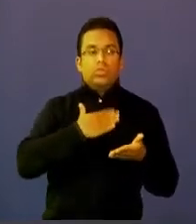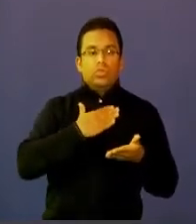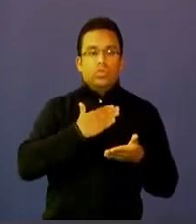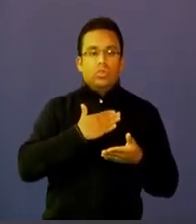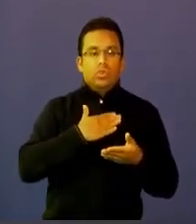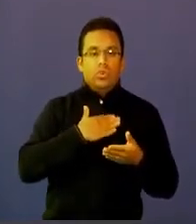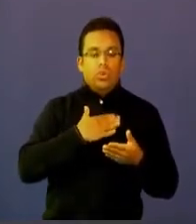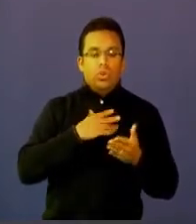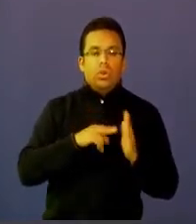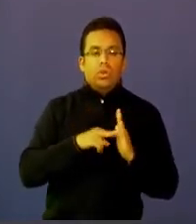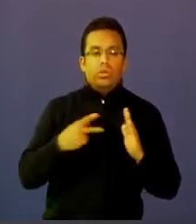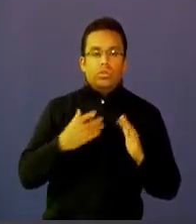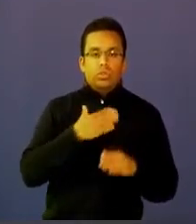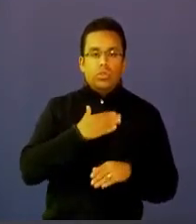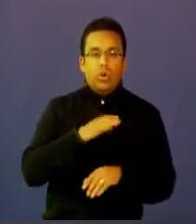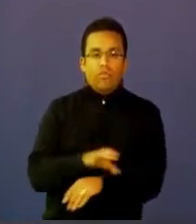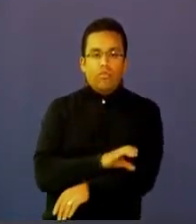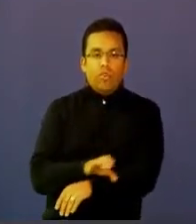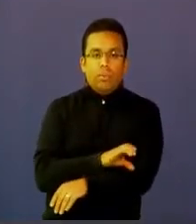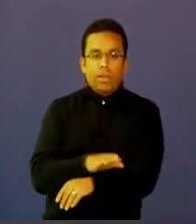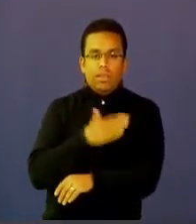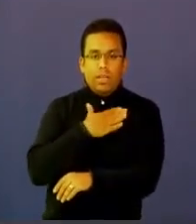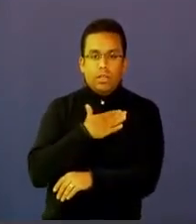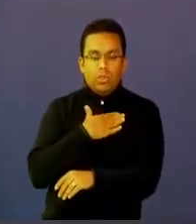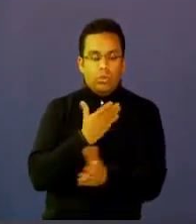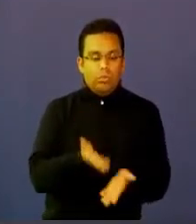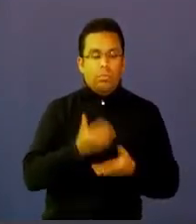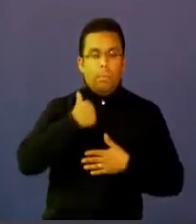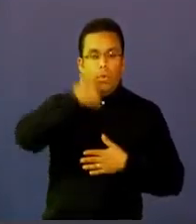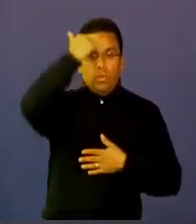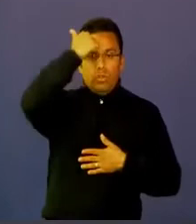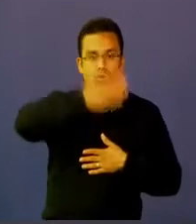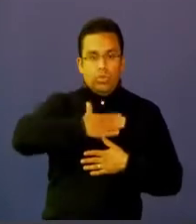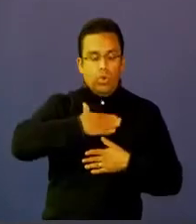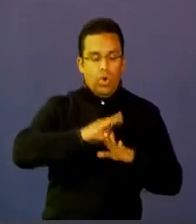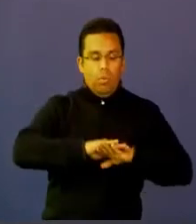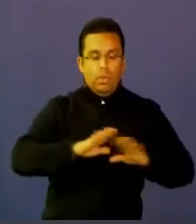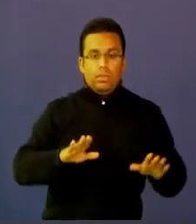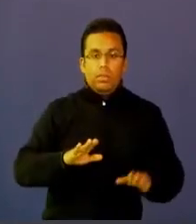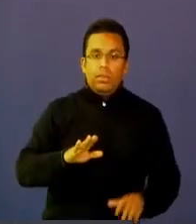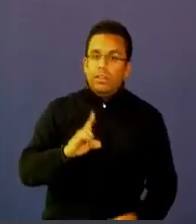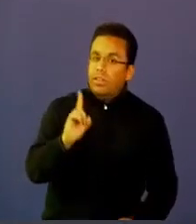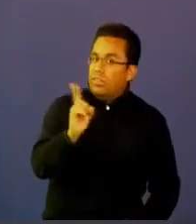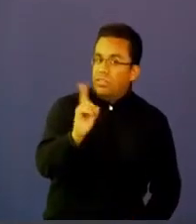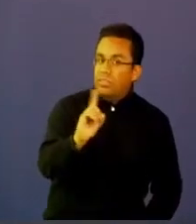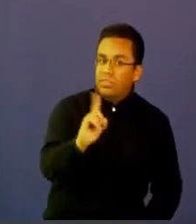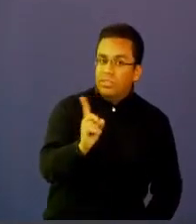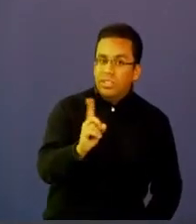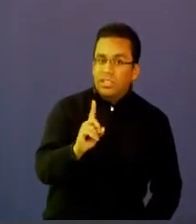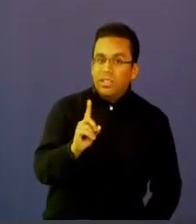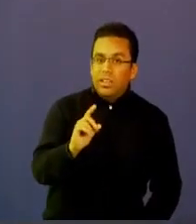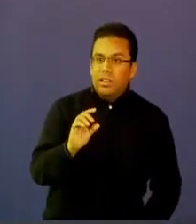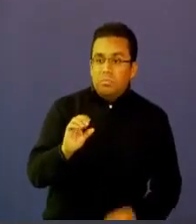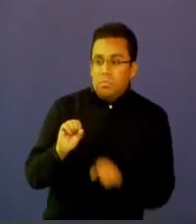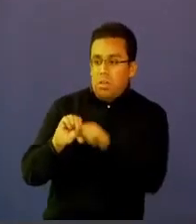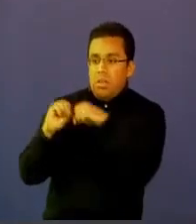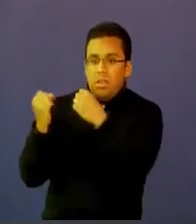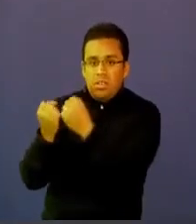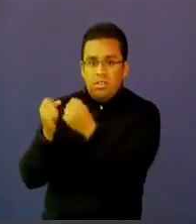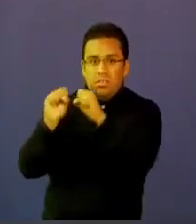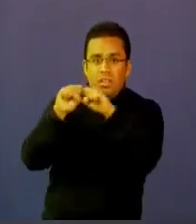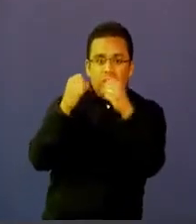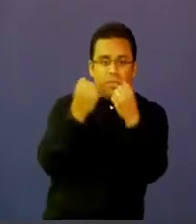por el profesor de informática estamos avanzando hacia que maestros en las distintas asignaturas